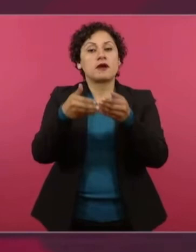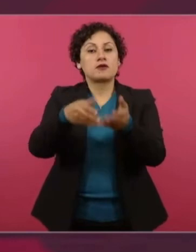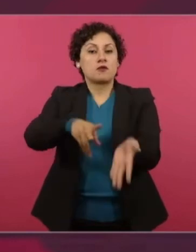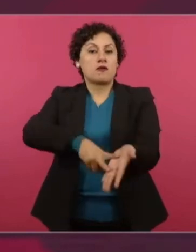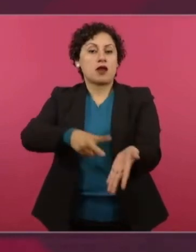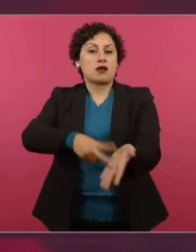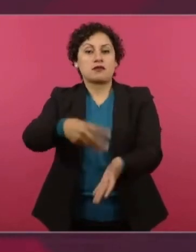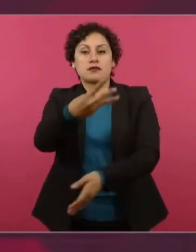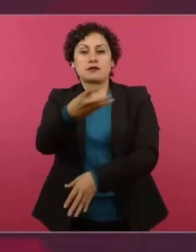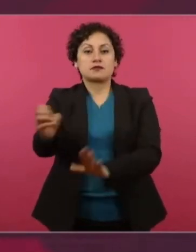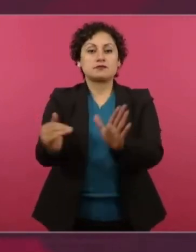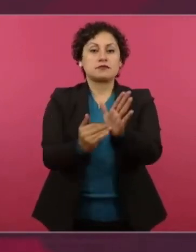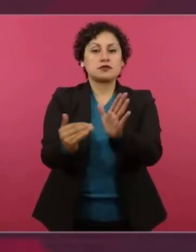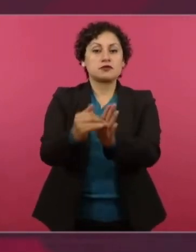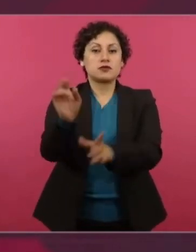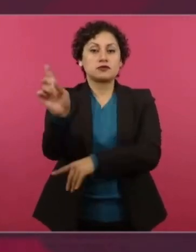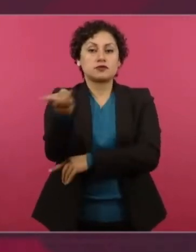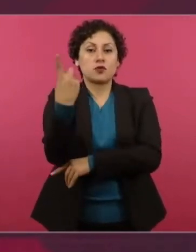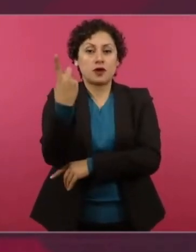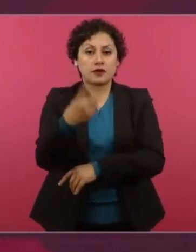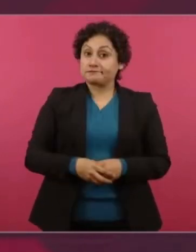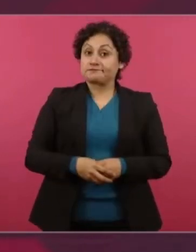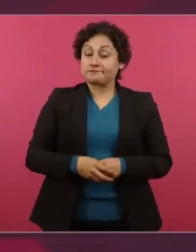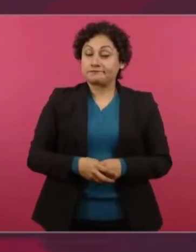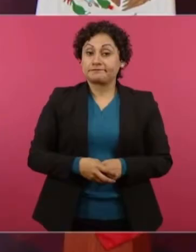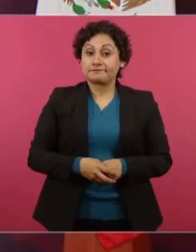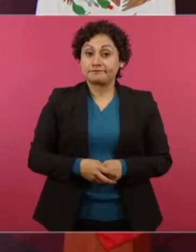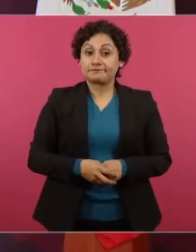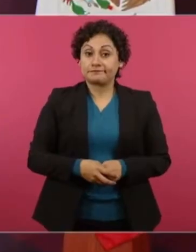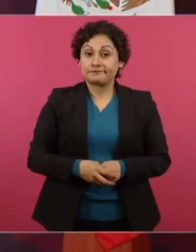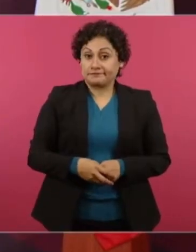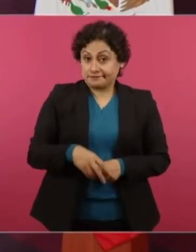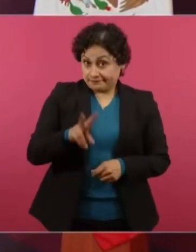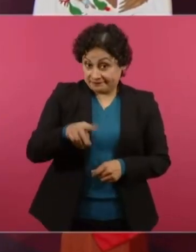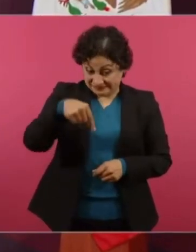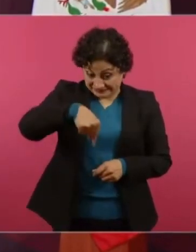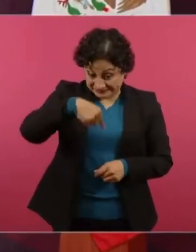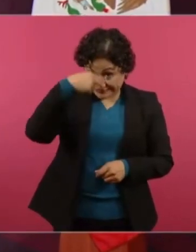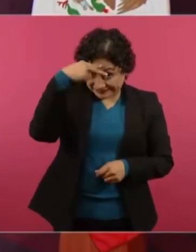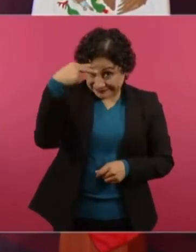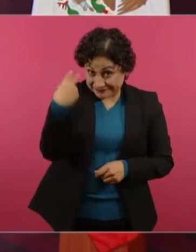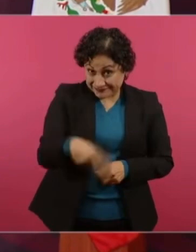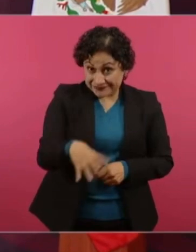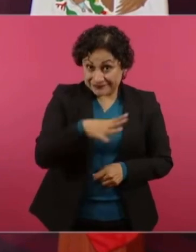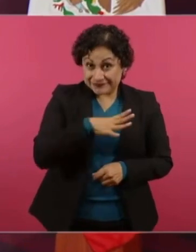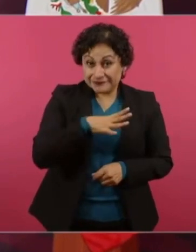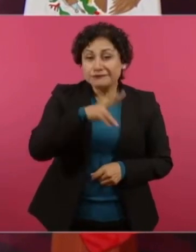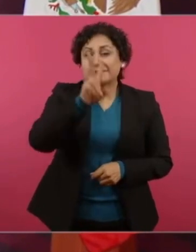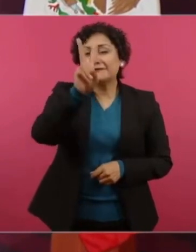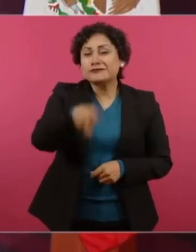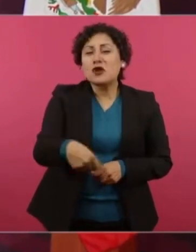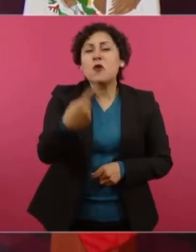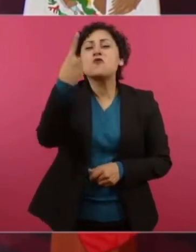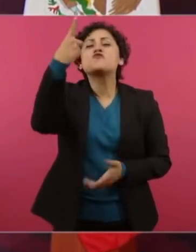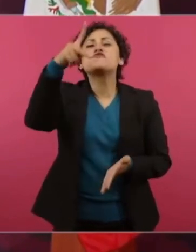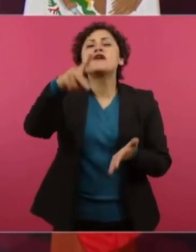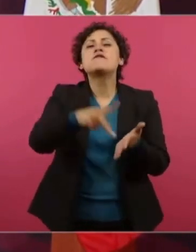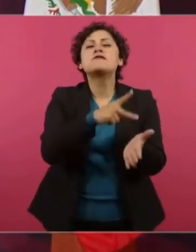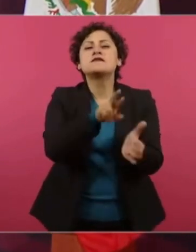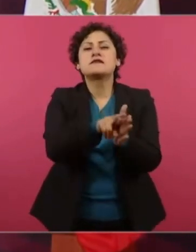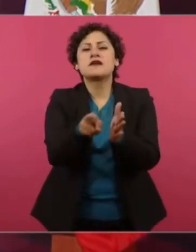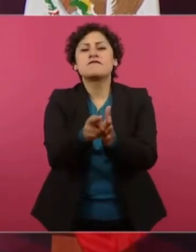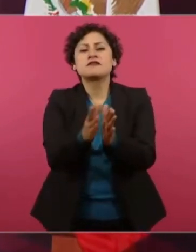dólares. Me cuentan y además hasta salió en una revista en una ocasión que el yate